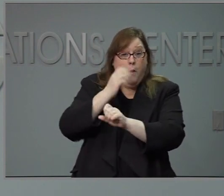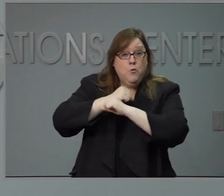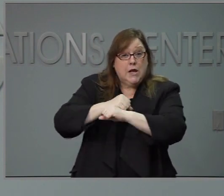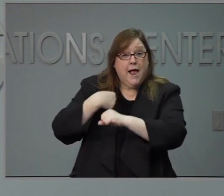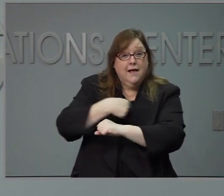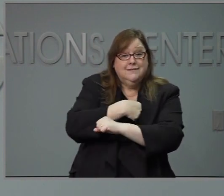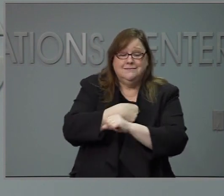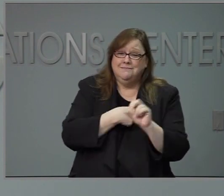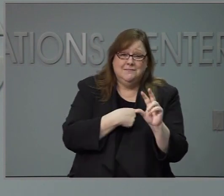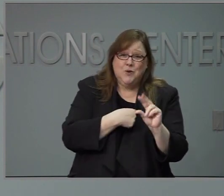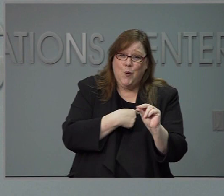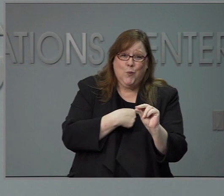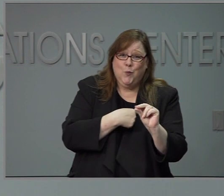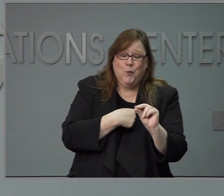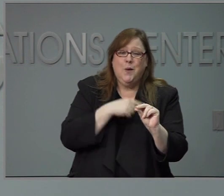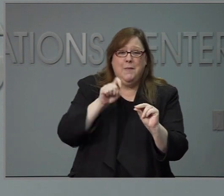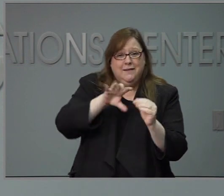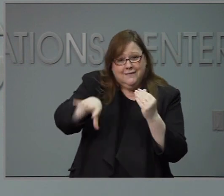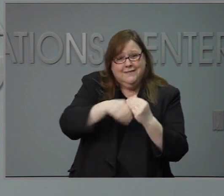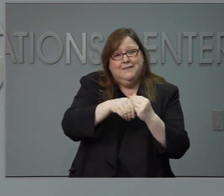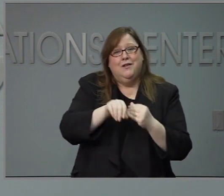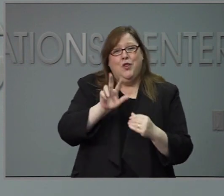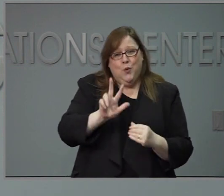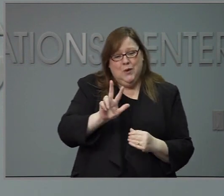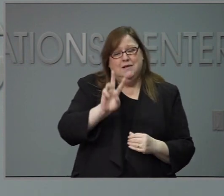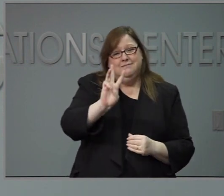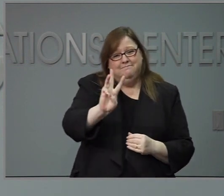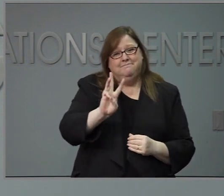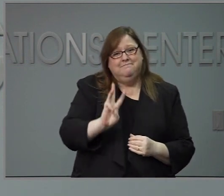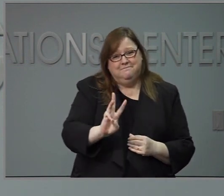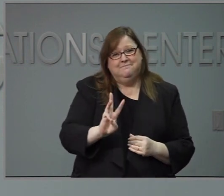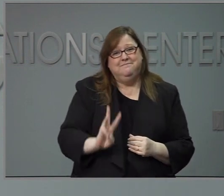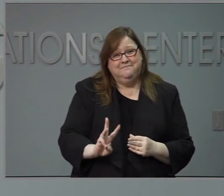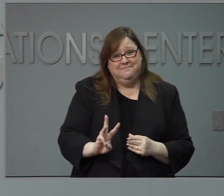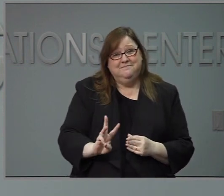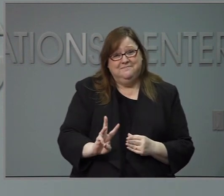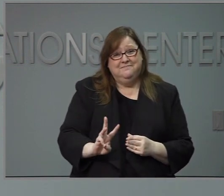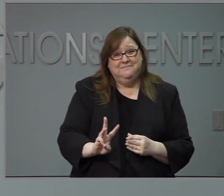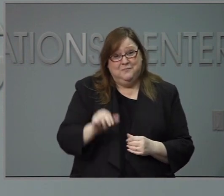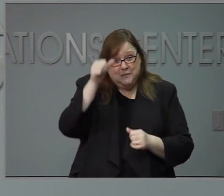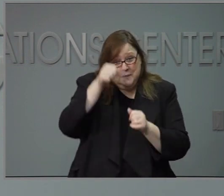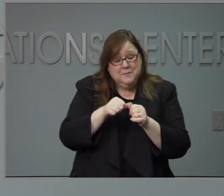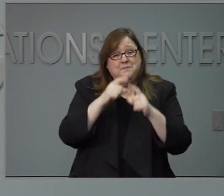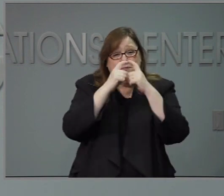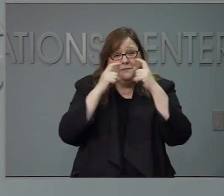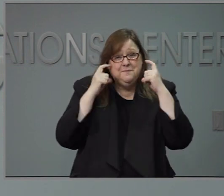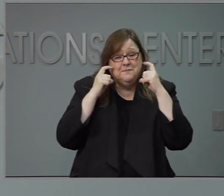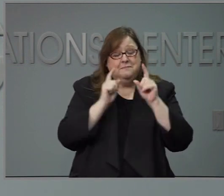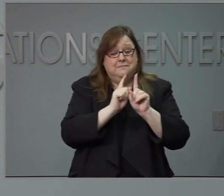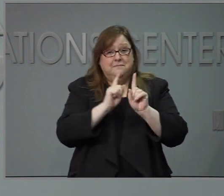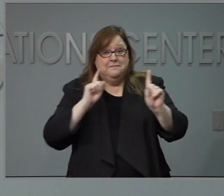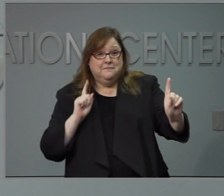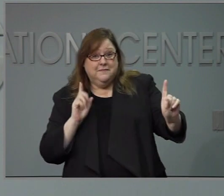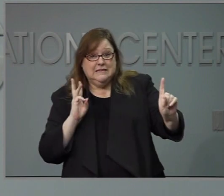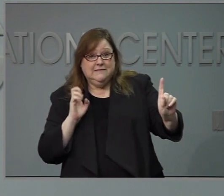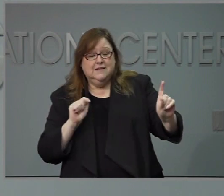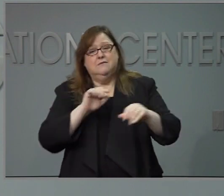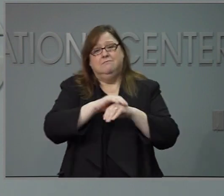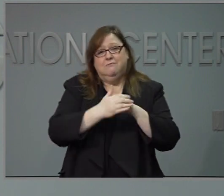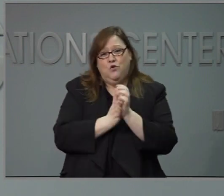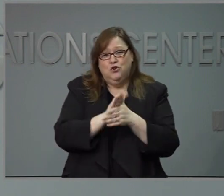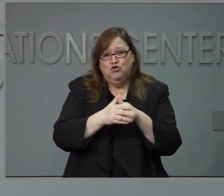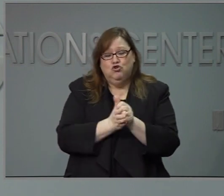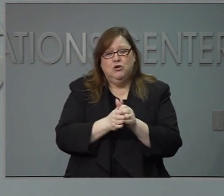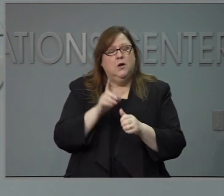herramientas son las que necesitamos usar todos los días cada vez que salimos de la casa para poder proteger a nuestros amigos y vecinos y